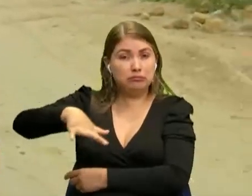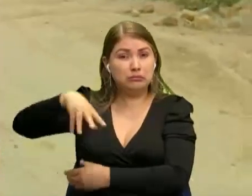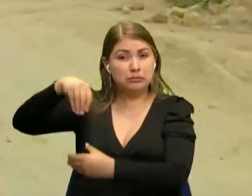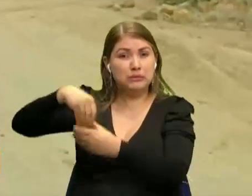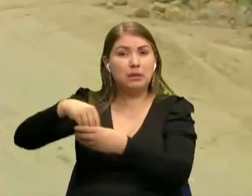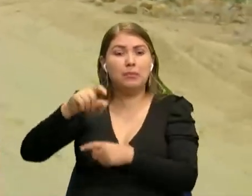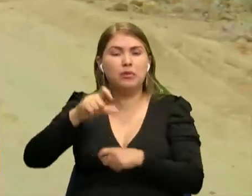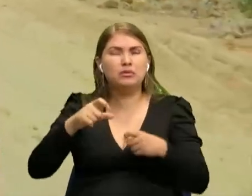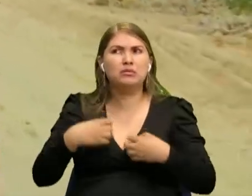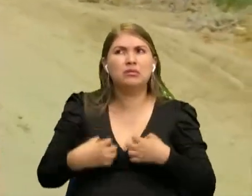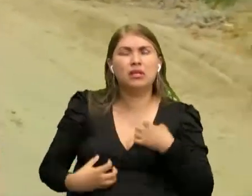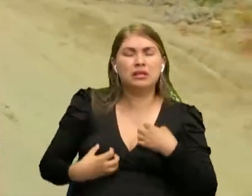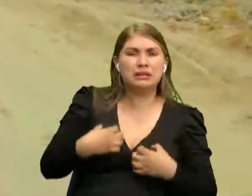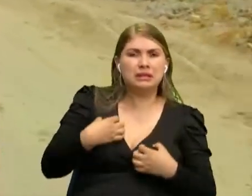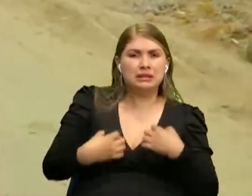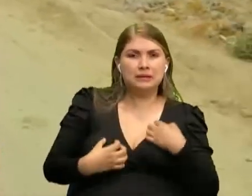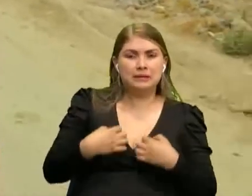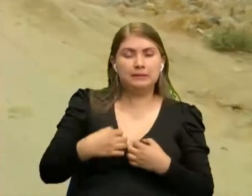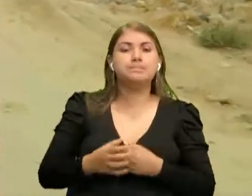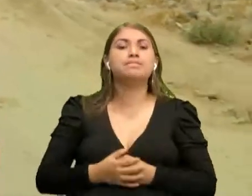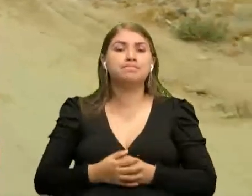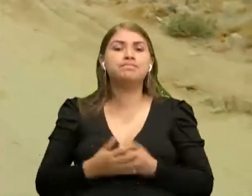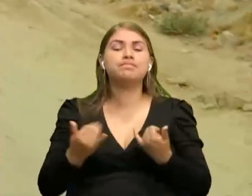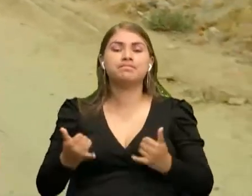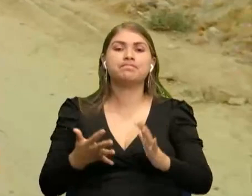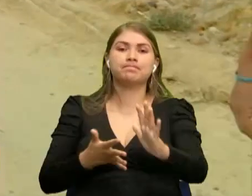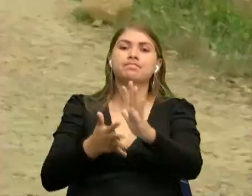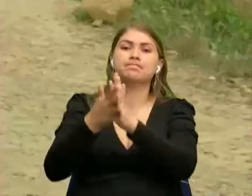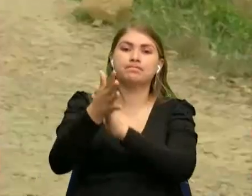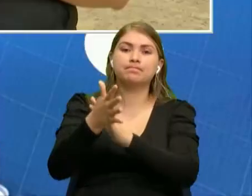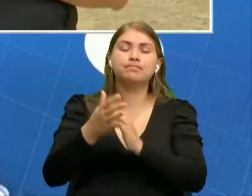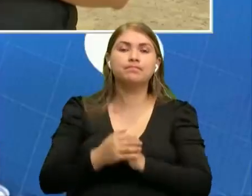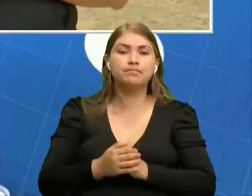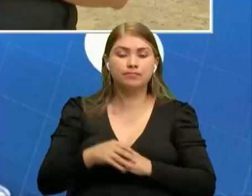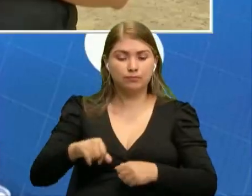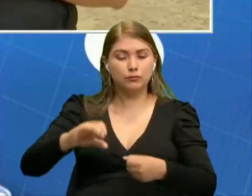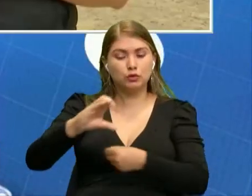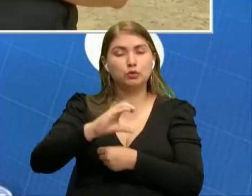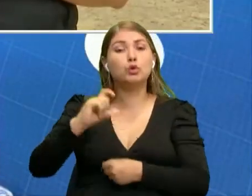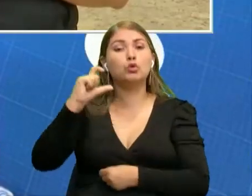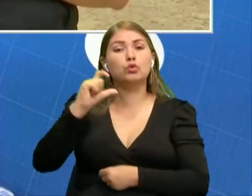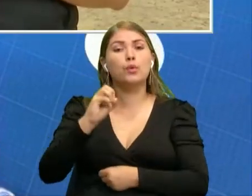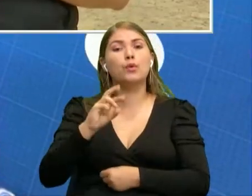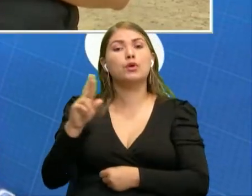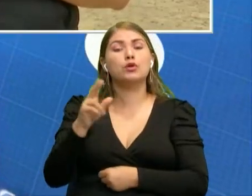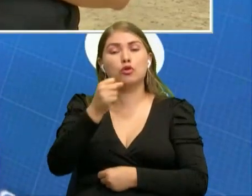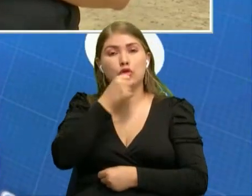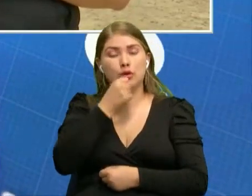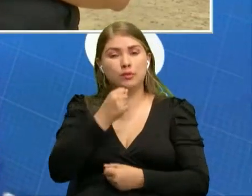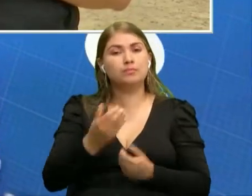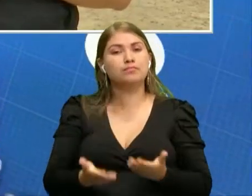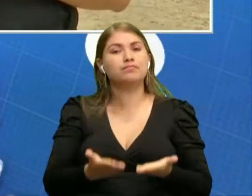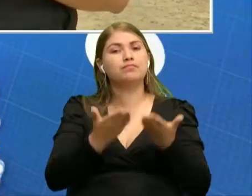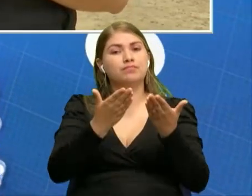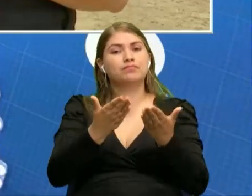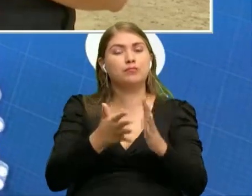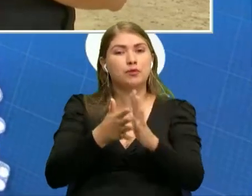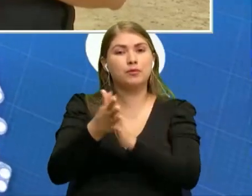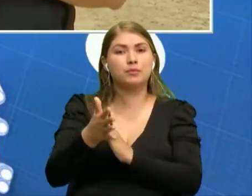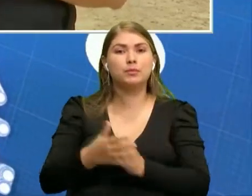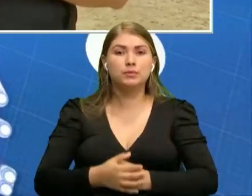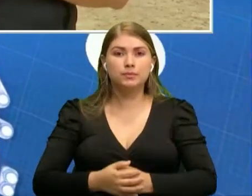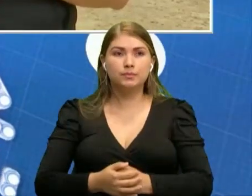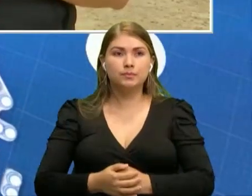e intimida a los habitantes de este lugar. Esta es la información que tenemos al momento desde la ciudad de Cúcuta para Oriente Noticias. Richard Quiñones, estamos